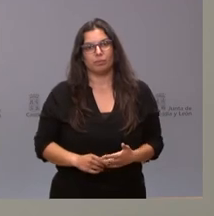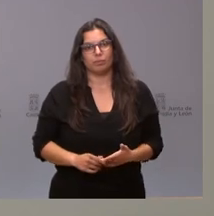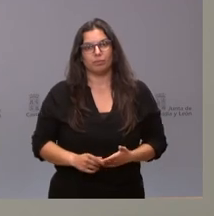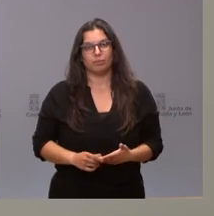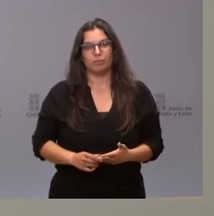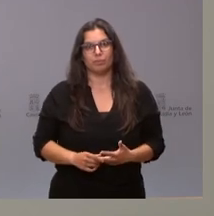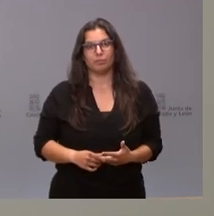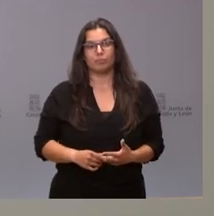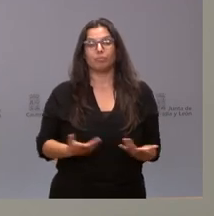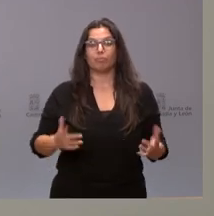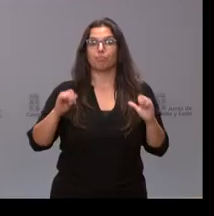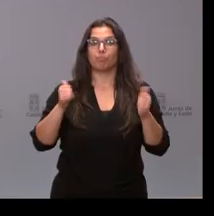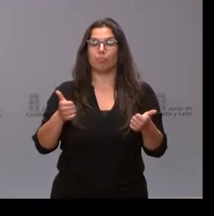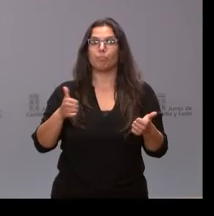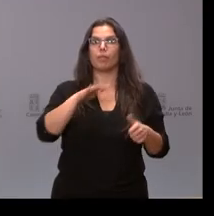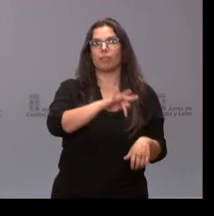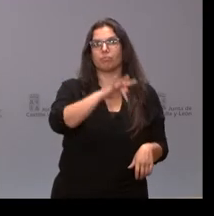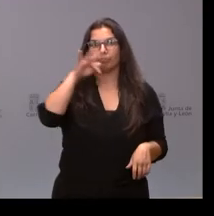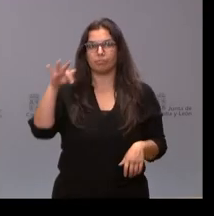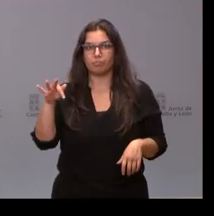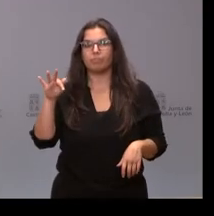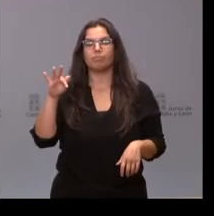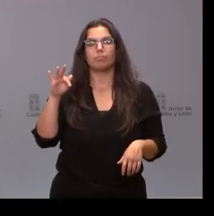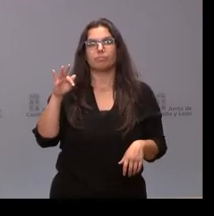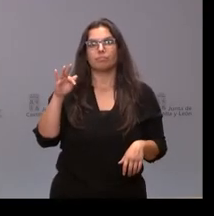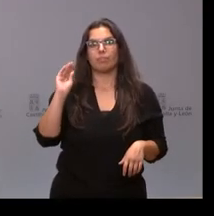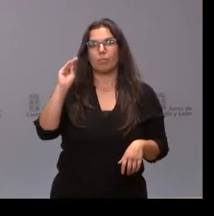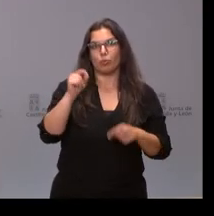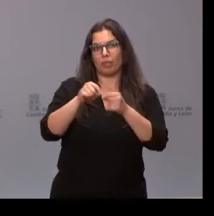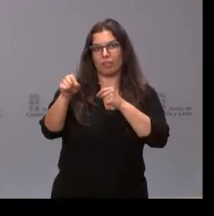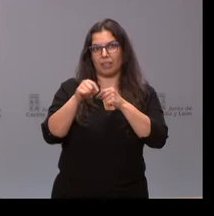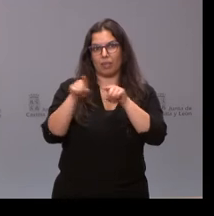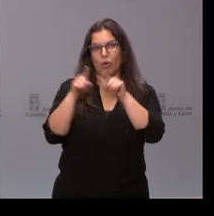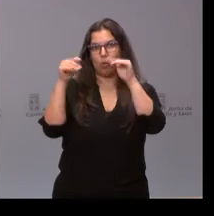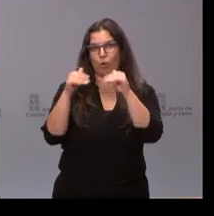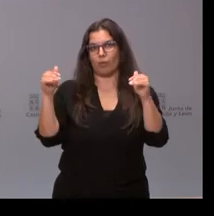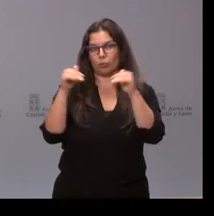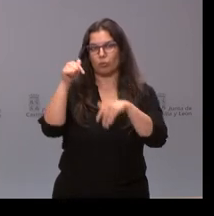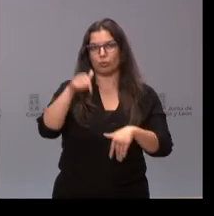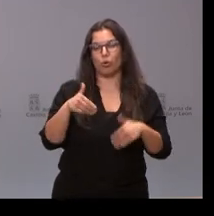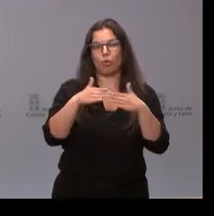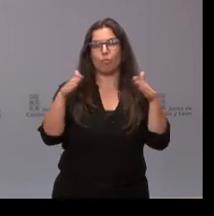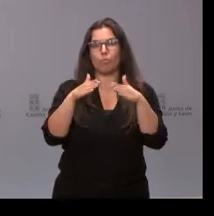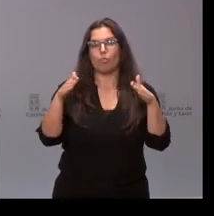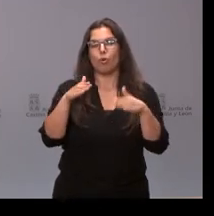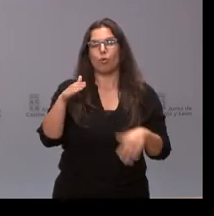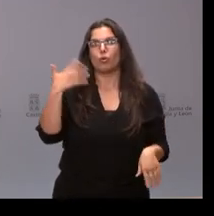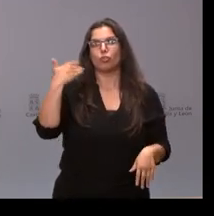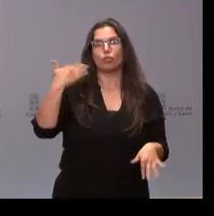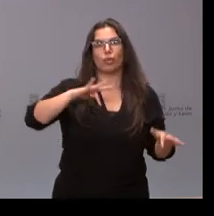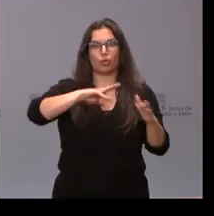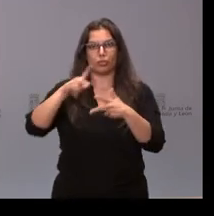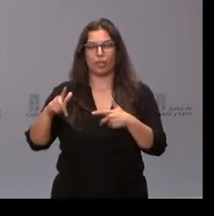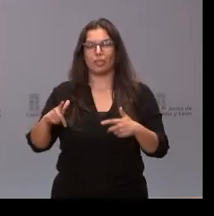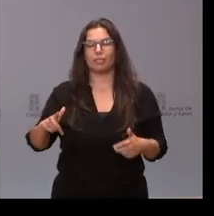Abrimos aquí, entonces, un turno de preguntas telemáticas como cada jueves y hoy lo iniciamos con Soria Noticias. Encarna